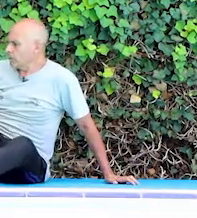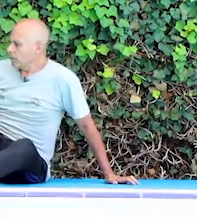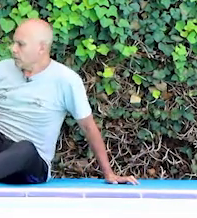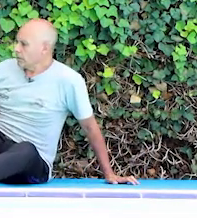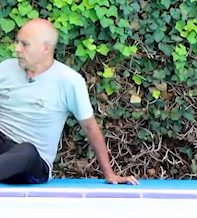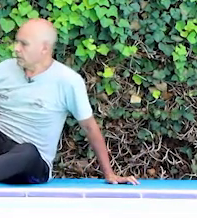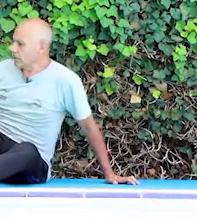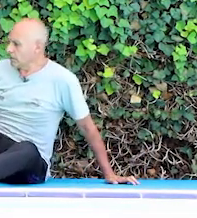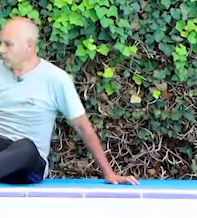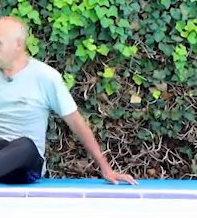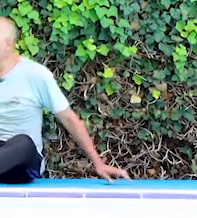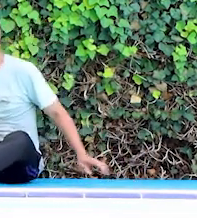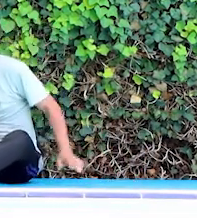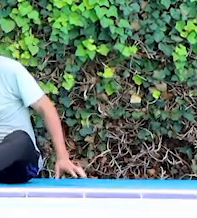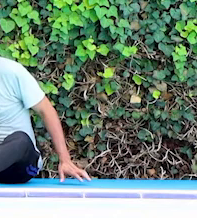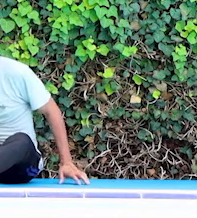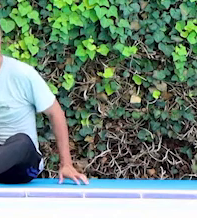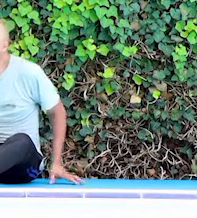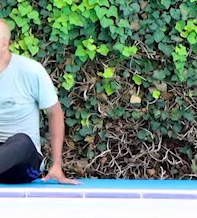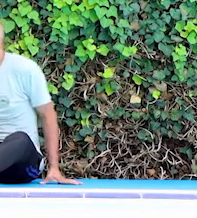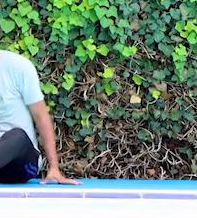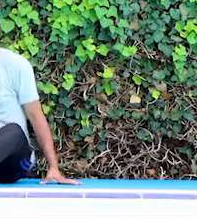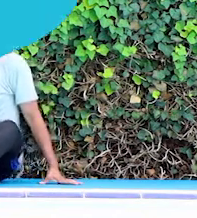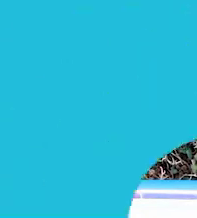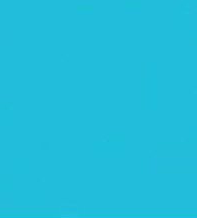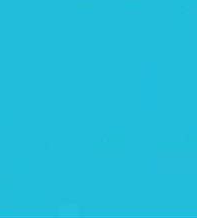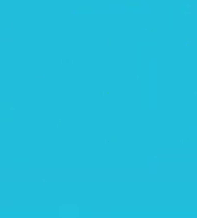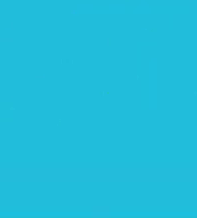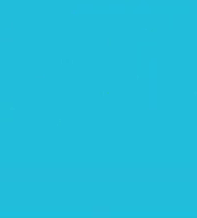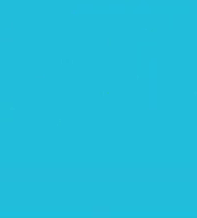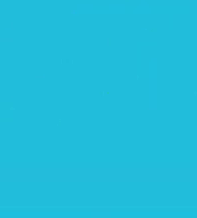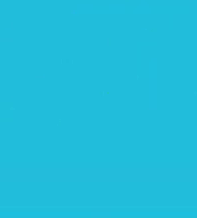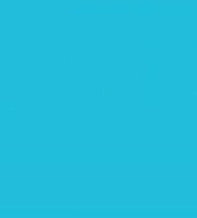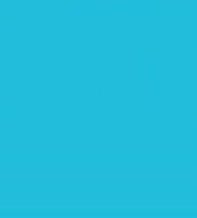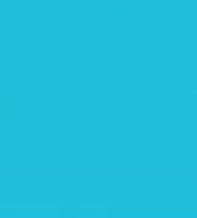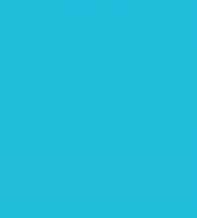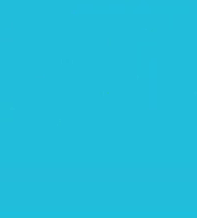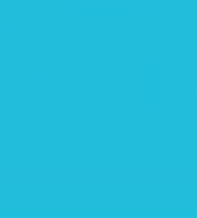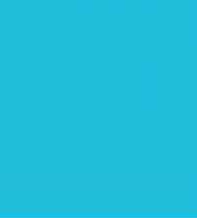Estira totalmente. Estirado. Estirado totalmente.